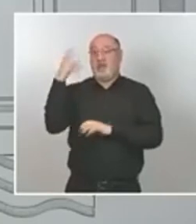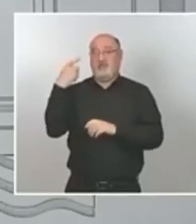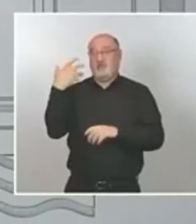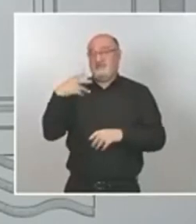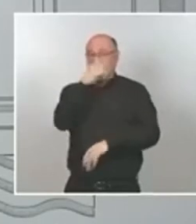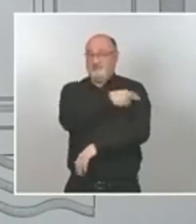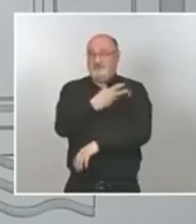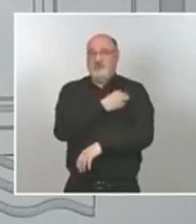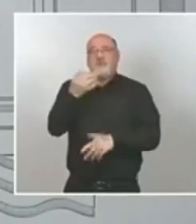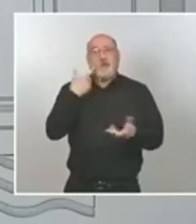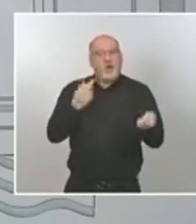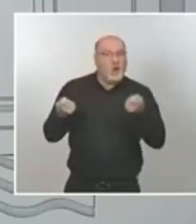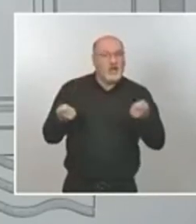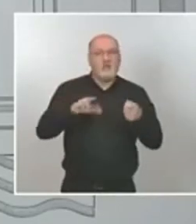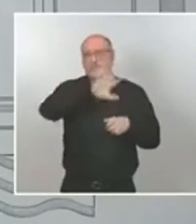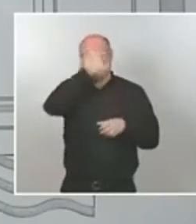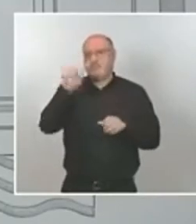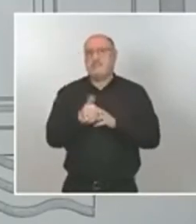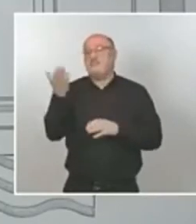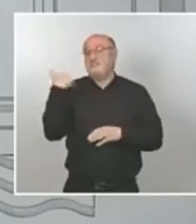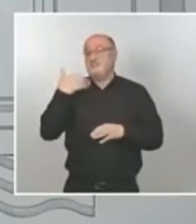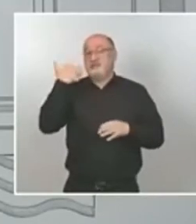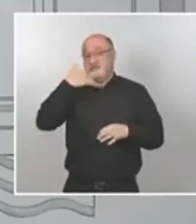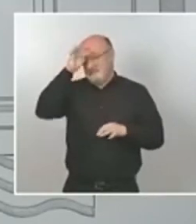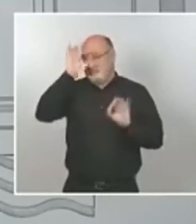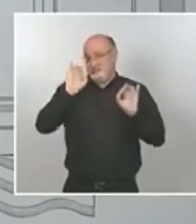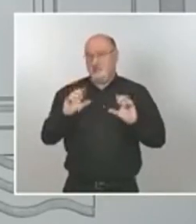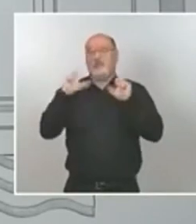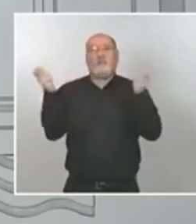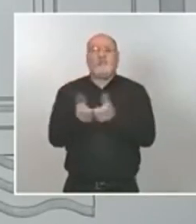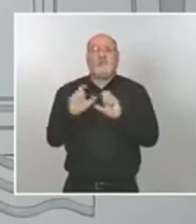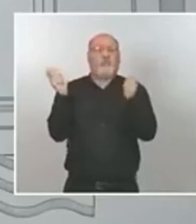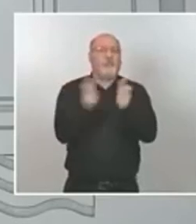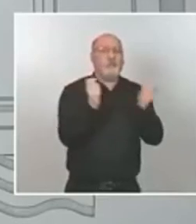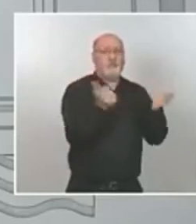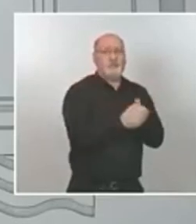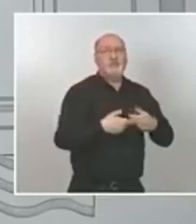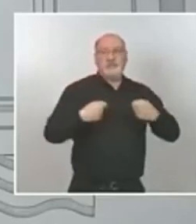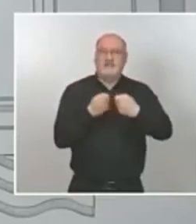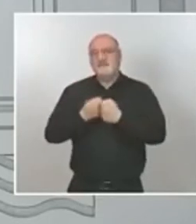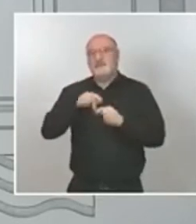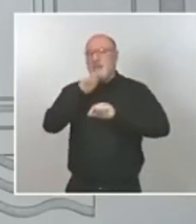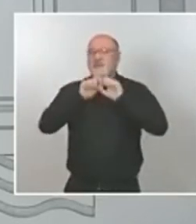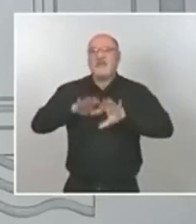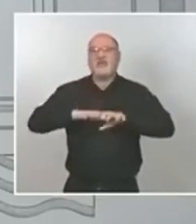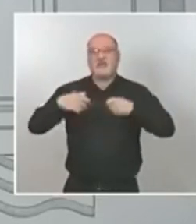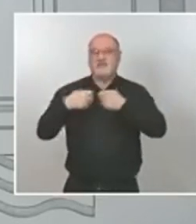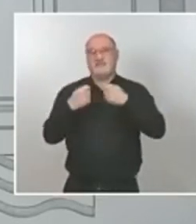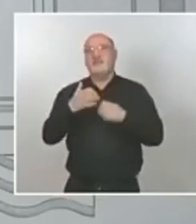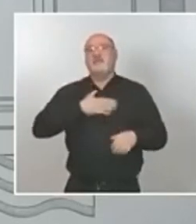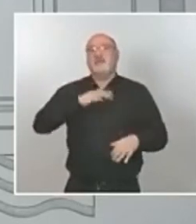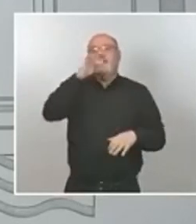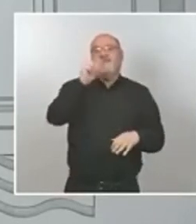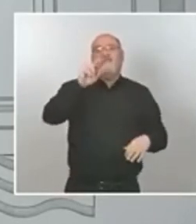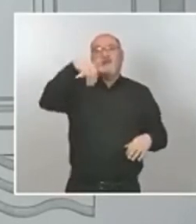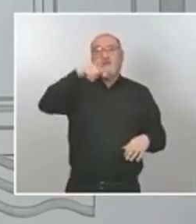coordinadores de vacunas durante el fin de semana hemos mantenido reuniones con la sociedad científica de epidemiología con FACME con la sociedad de